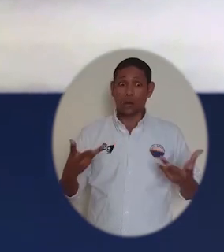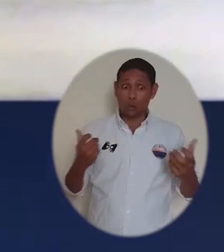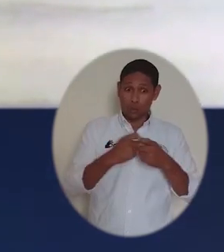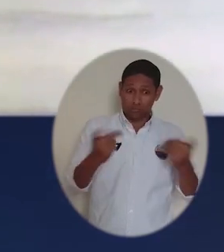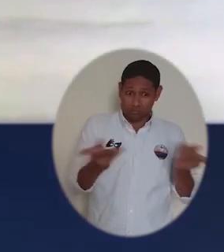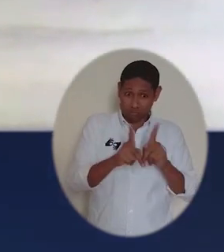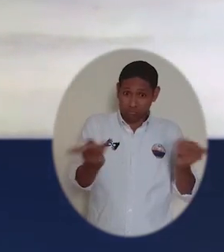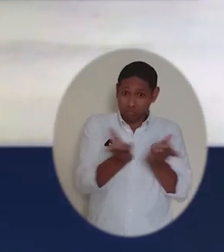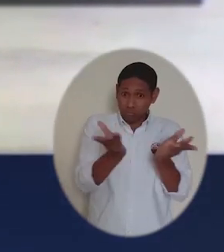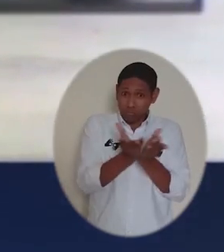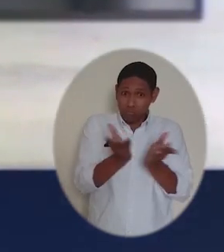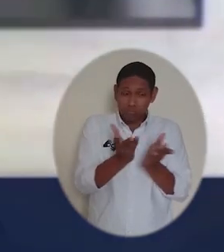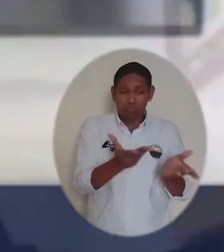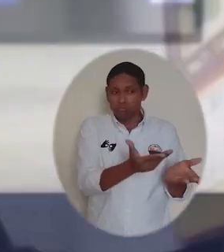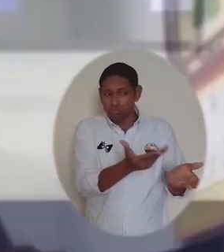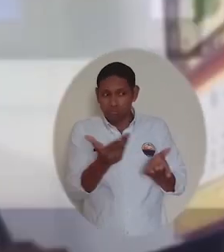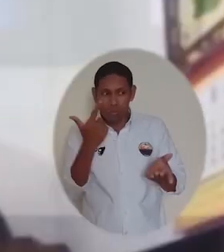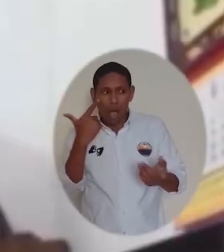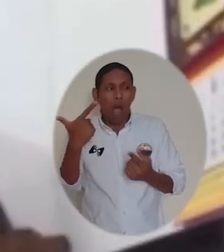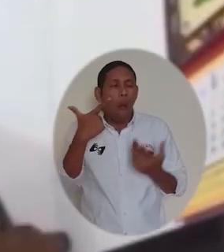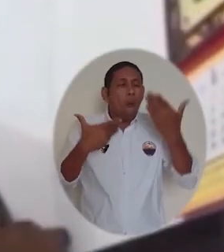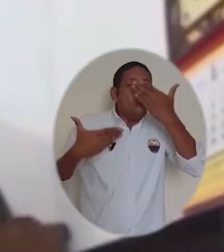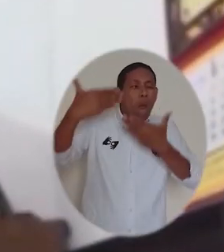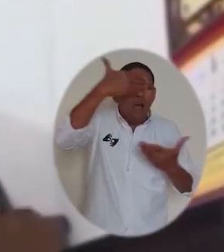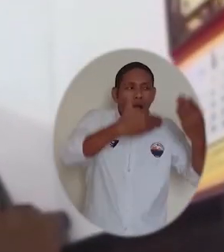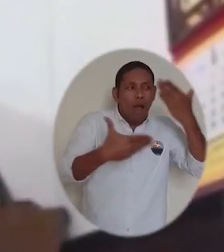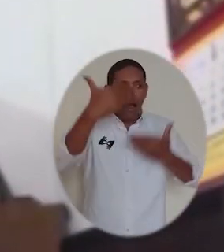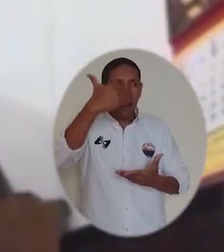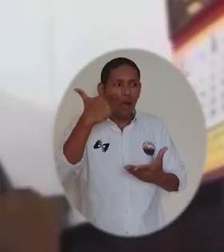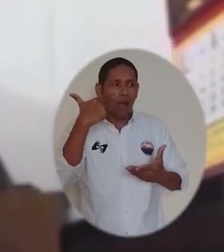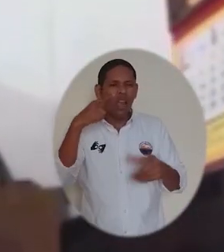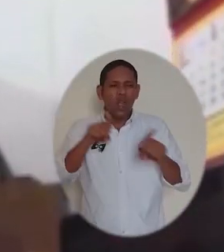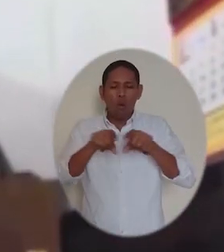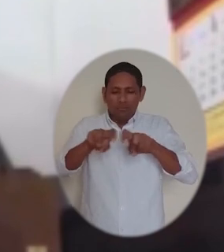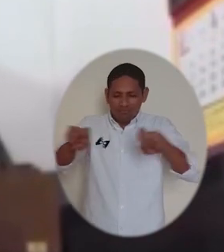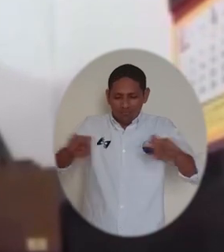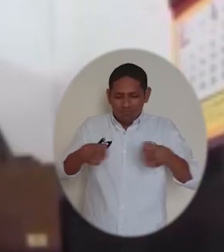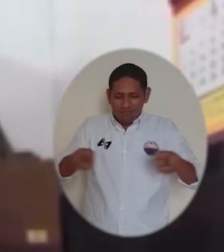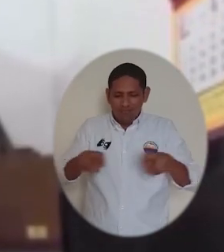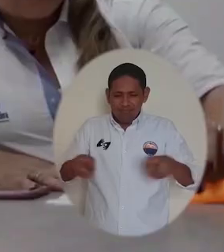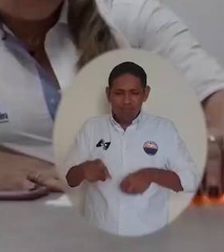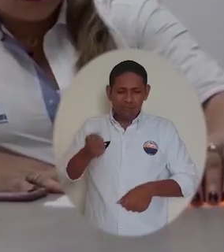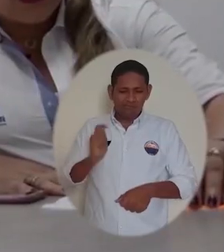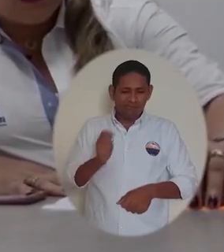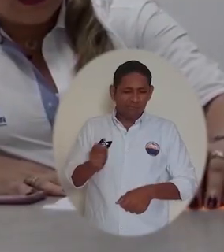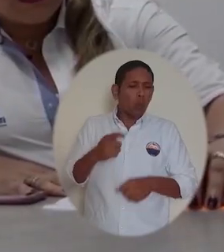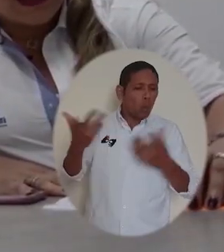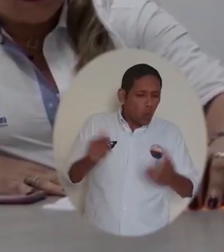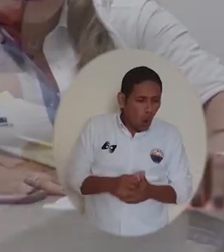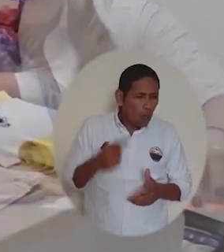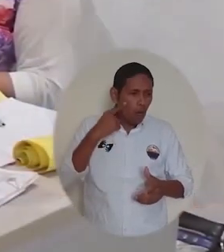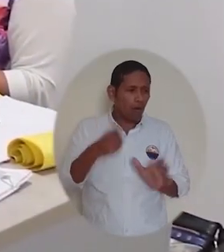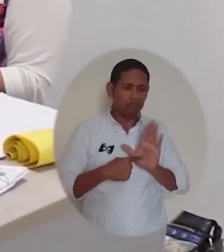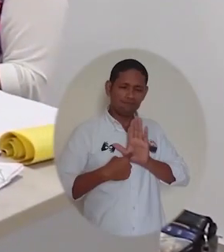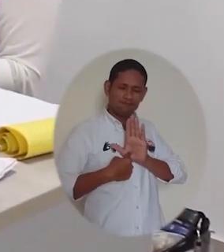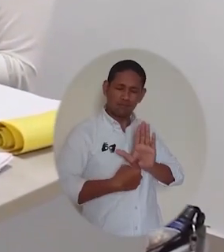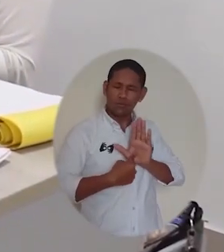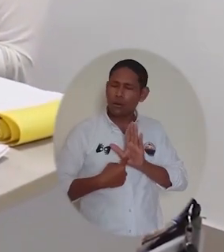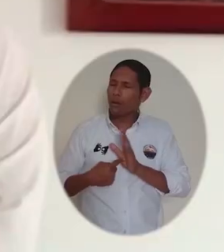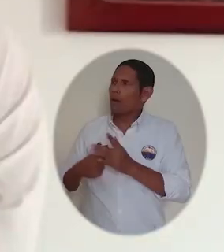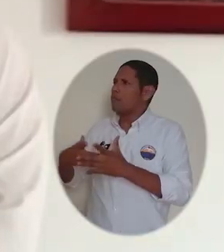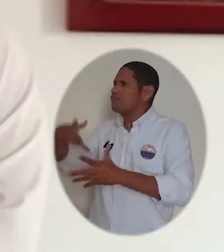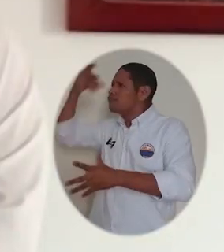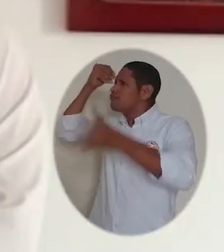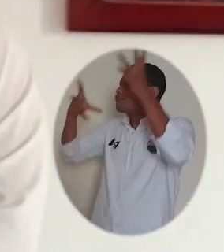tiempo real. Con los estudiantes de consultorio se han venido implementando audiencias simuladas las cuales garantizan a